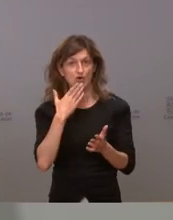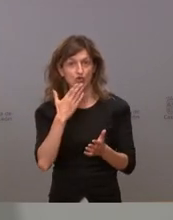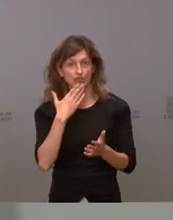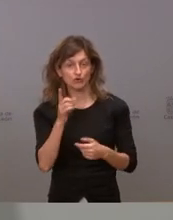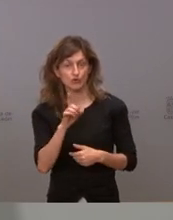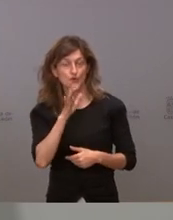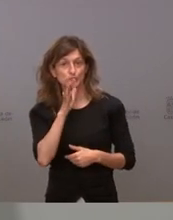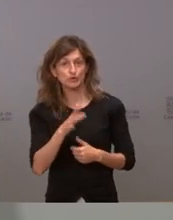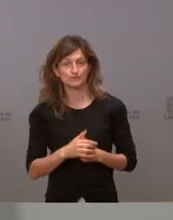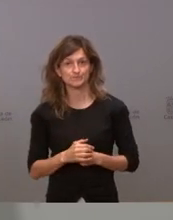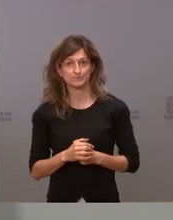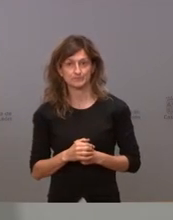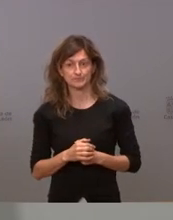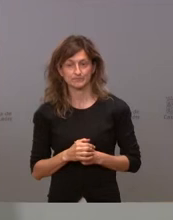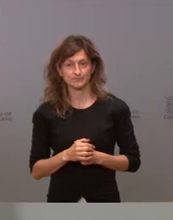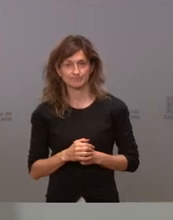porque no queremos